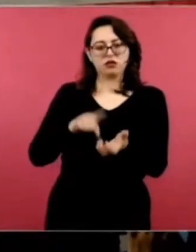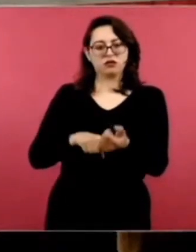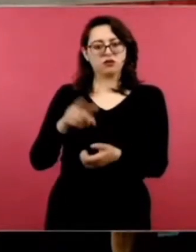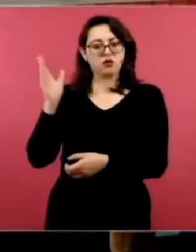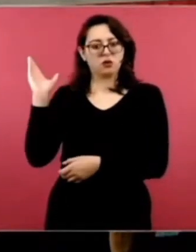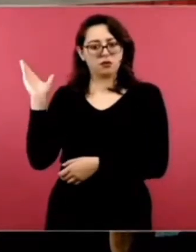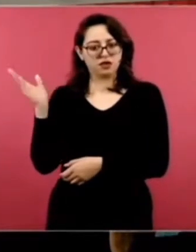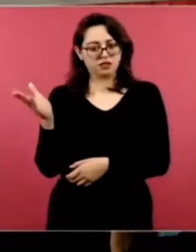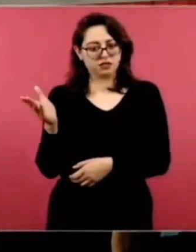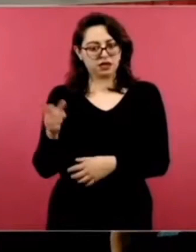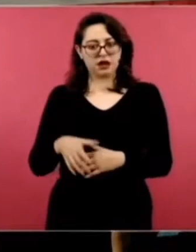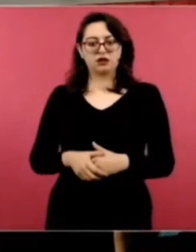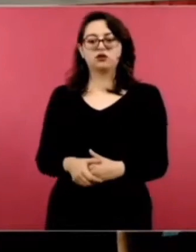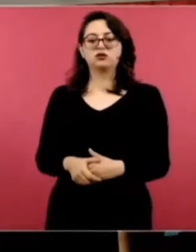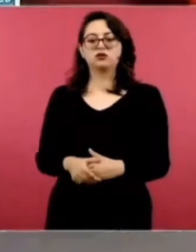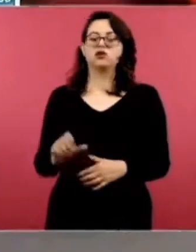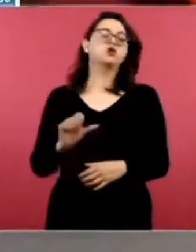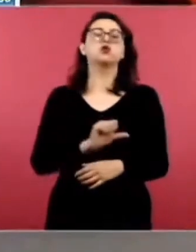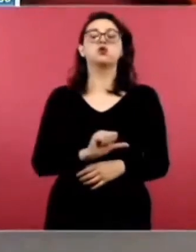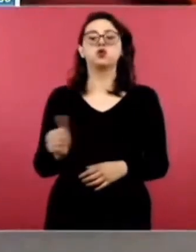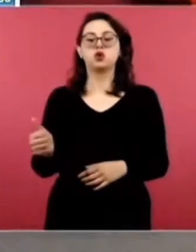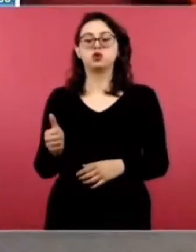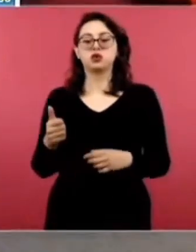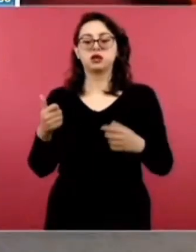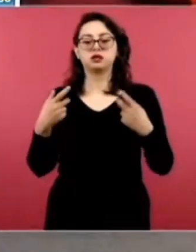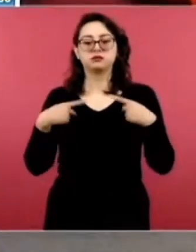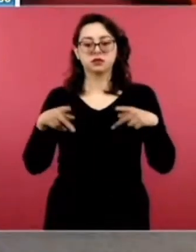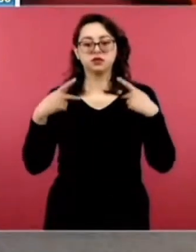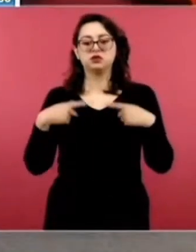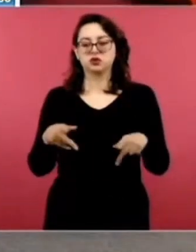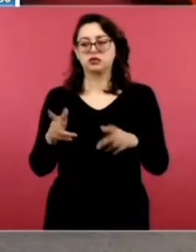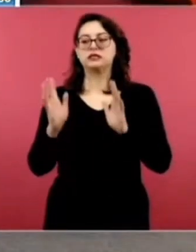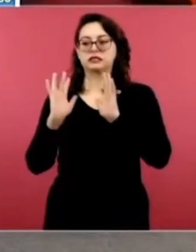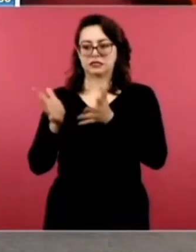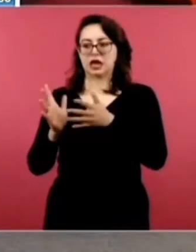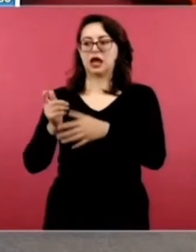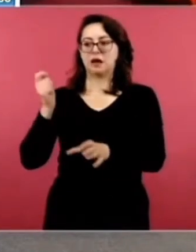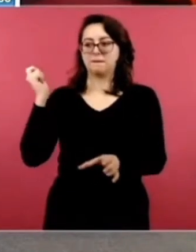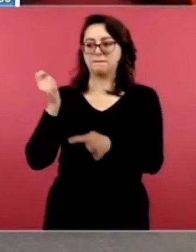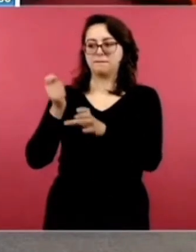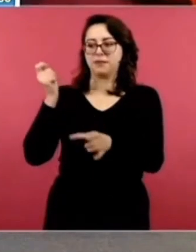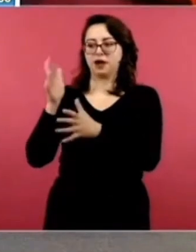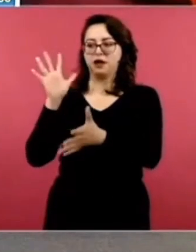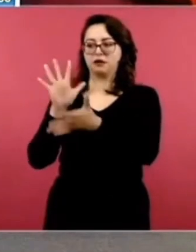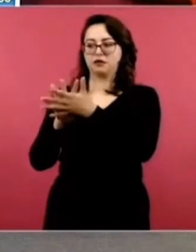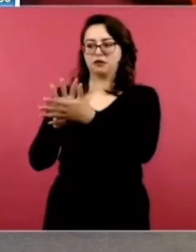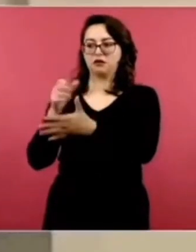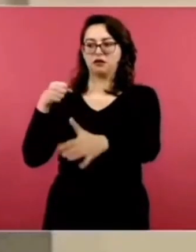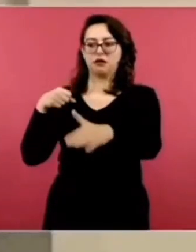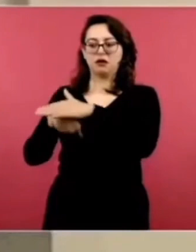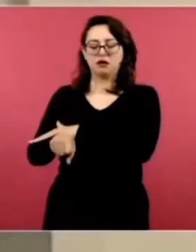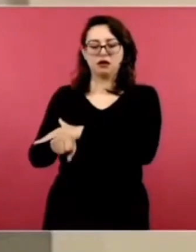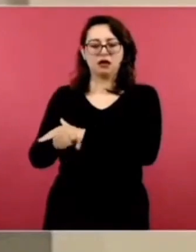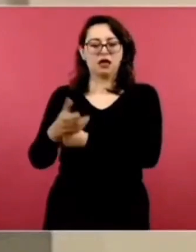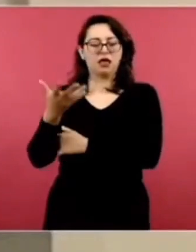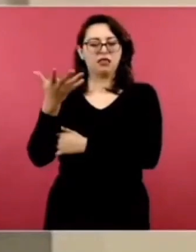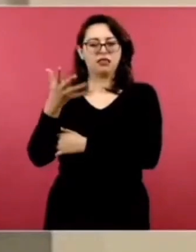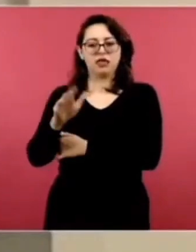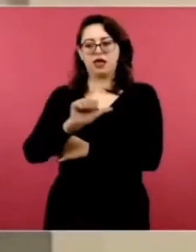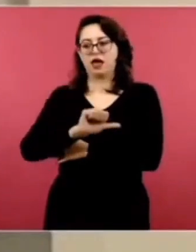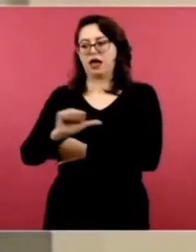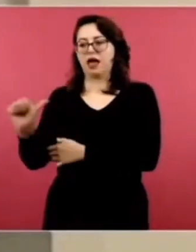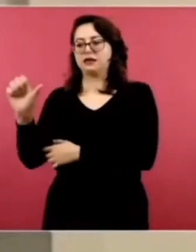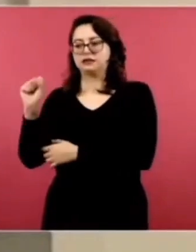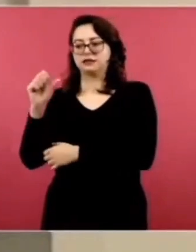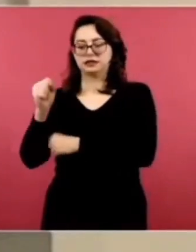Otros seis implicados por estos hechos ya fueron sentenciados a prisión con penas que van entre diez y sesenta años.